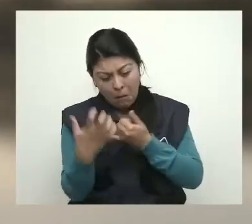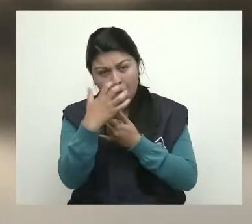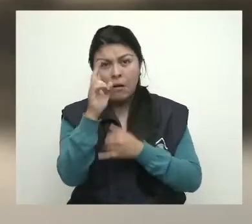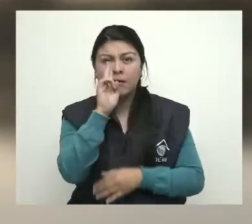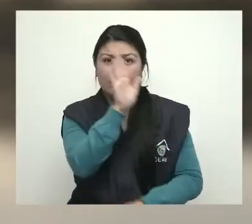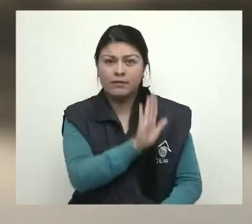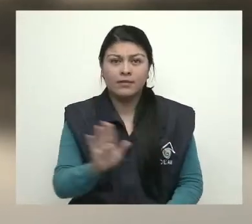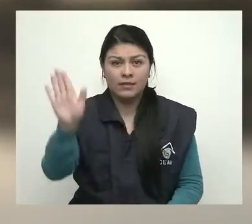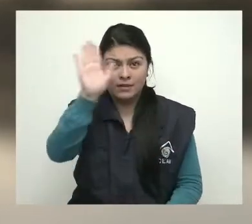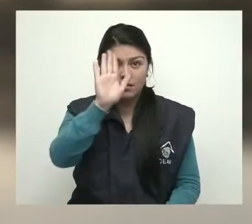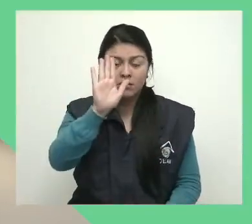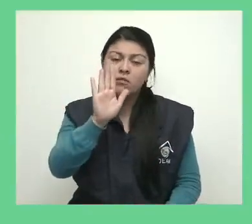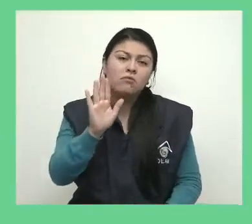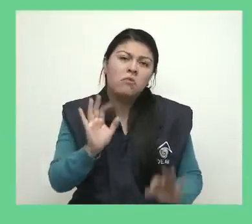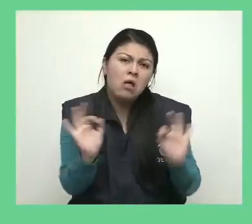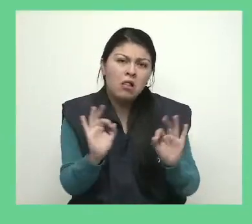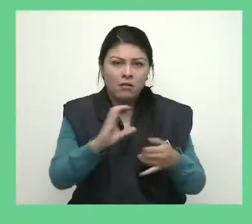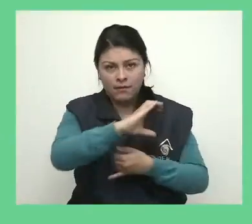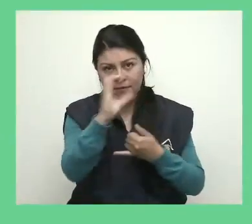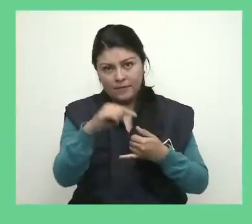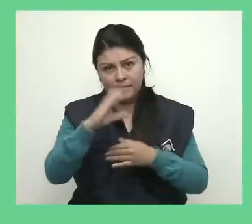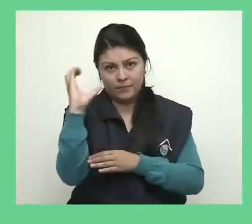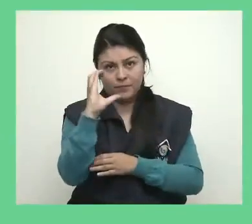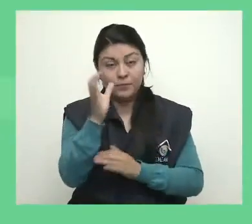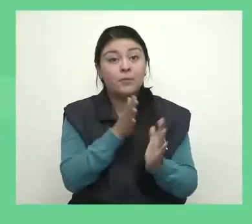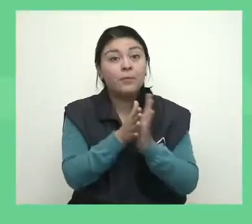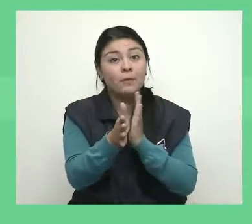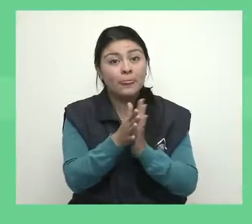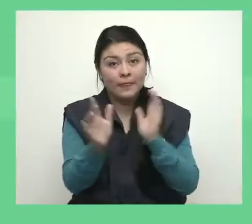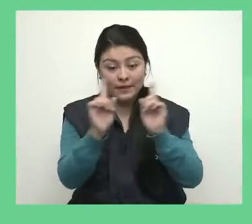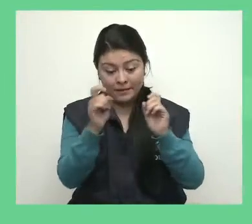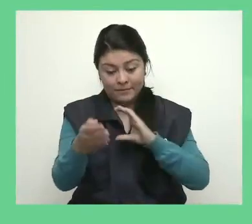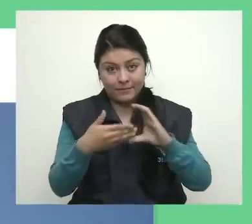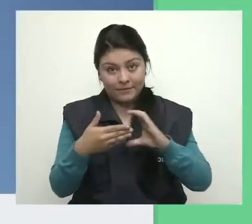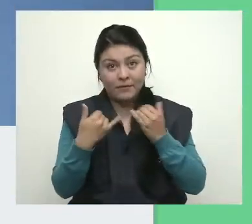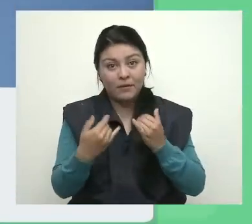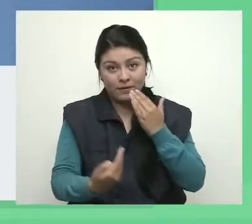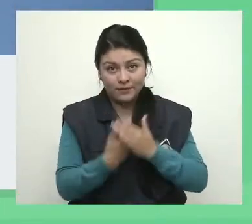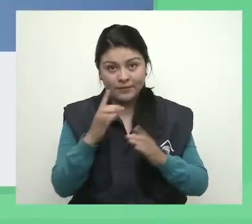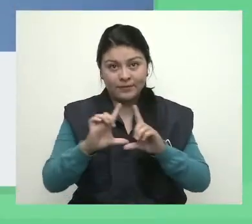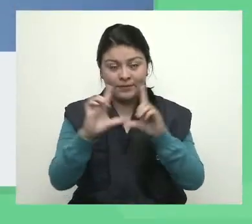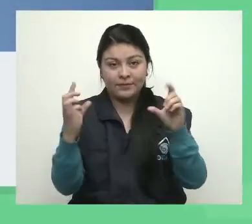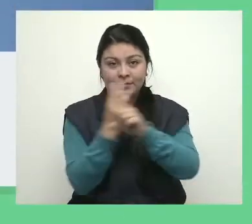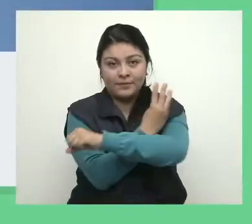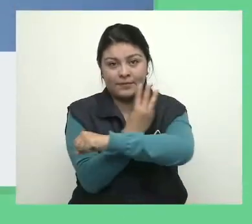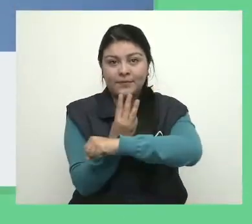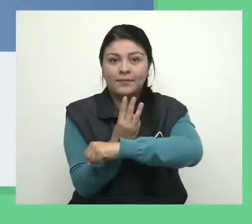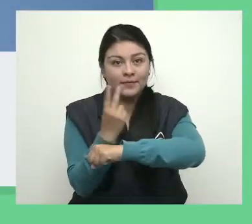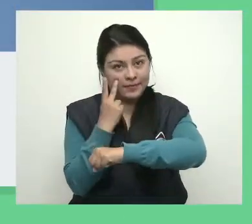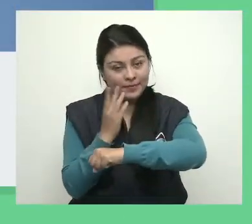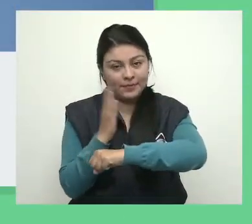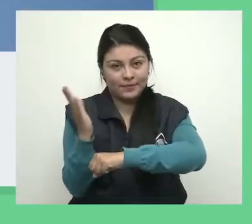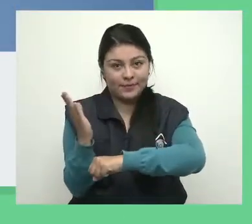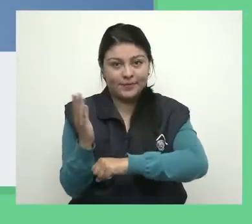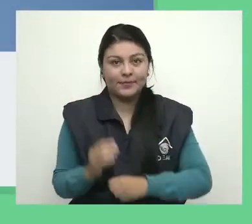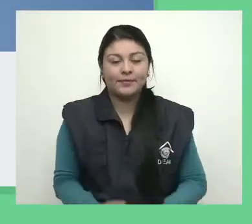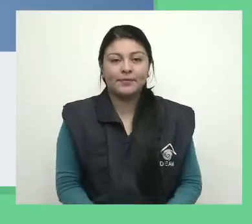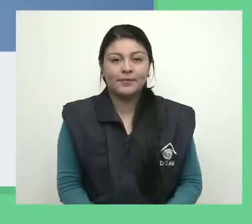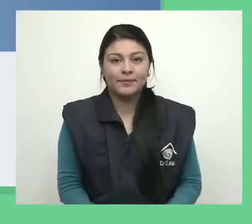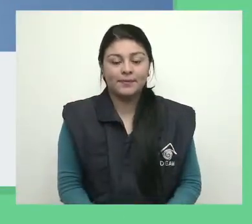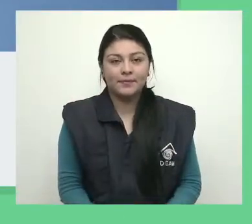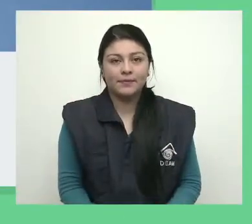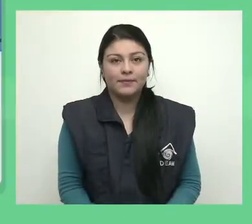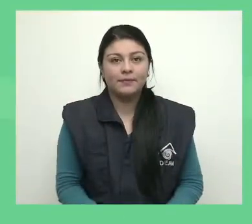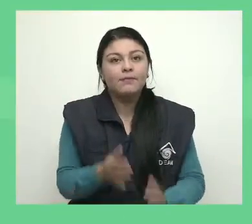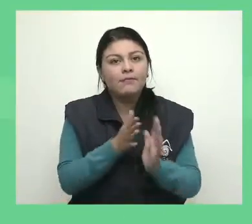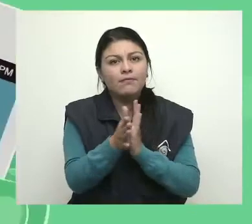nacional exceptuando el Caribe colombiano. Para mayor información sobre el pronóstico del tiempo, visítenos en www.ideam.gov.co.